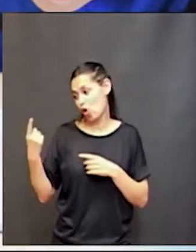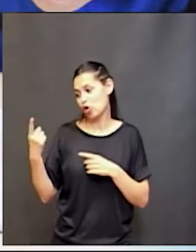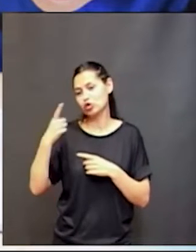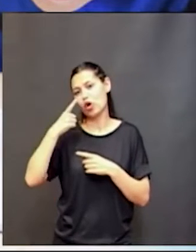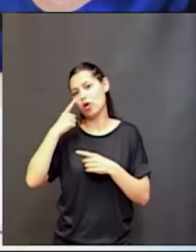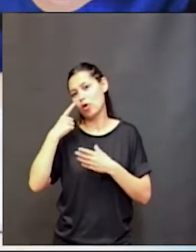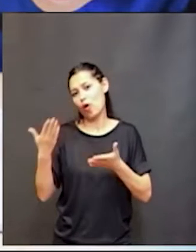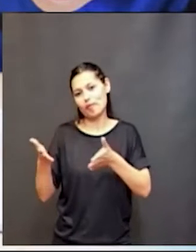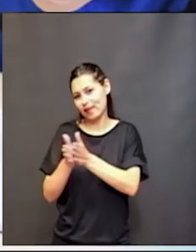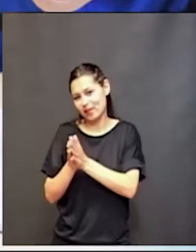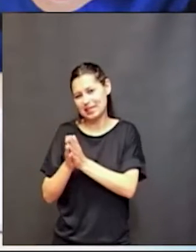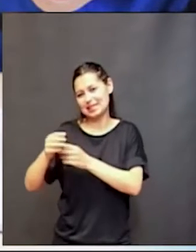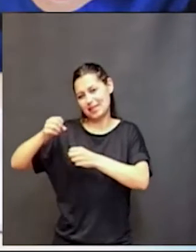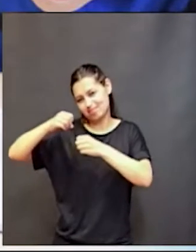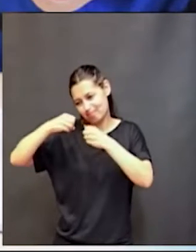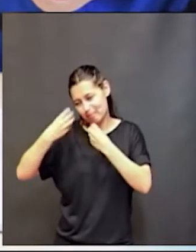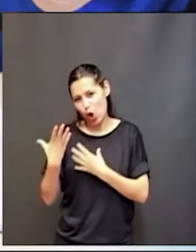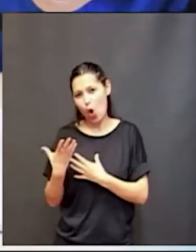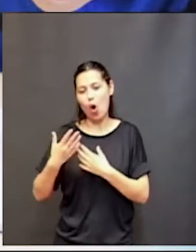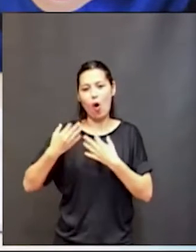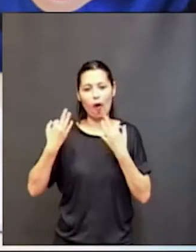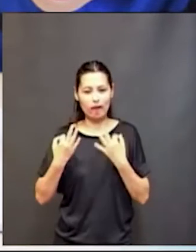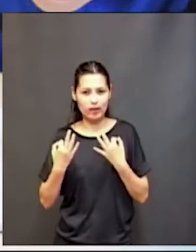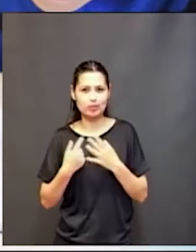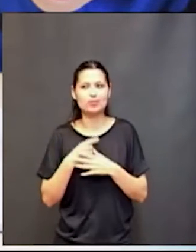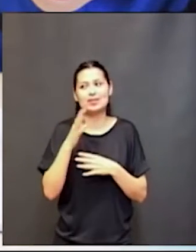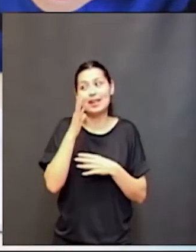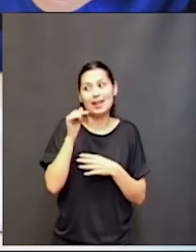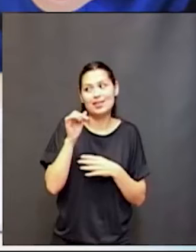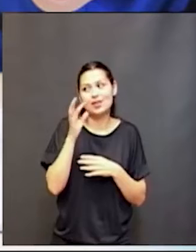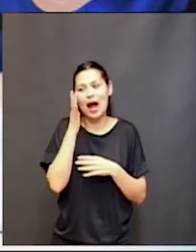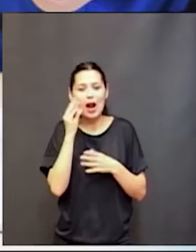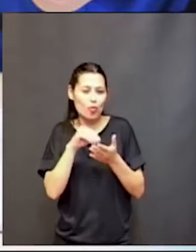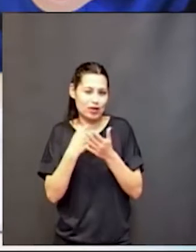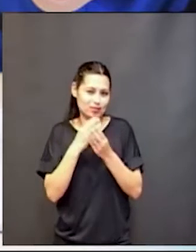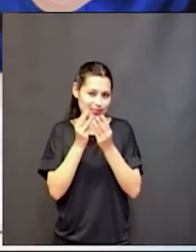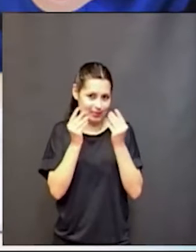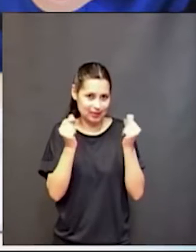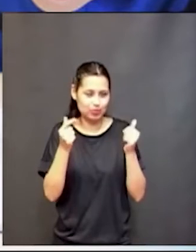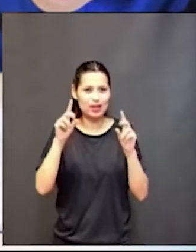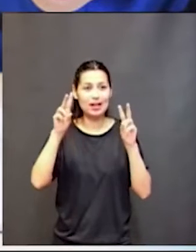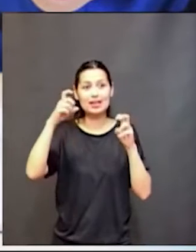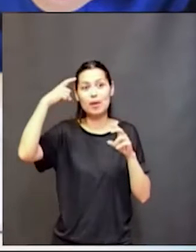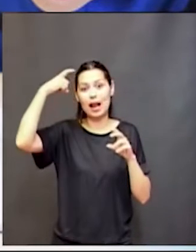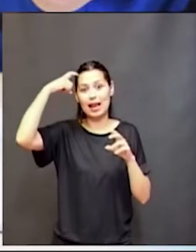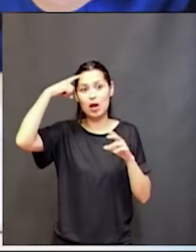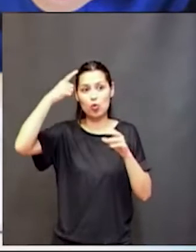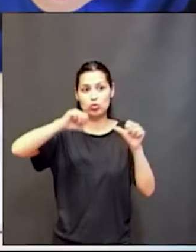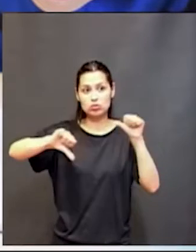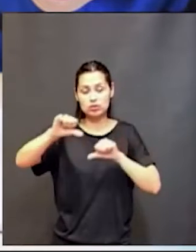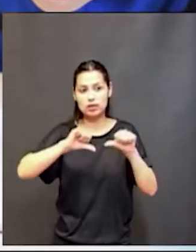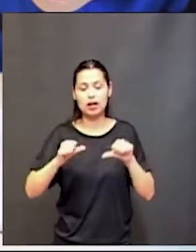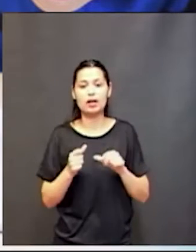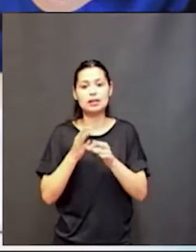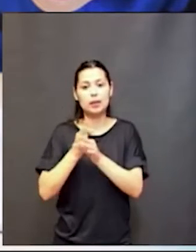¿sí? algunos descubrimientos y con esto ya voy terminando de las neurociencias aplicadas a la pedagogía, parece interesante que lo